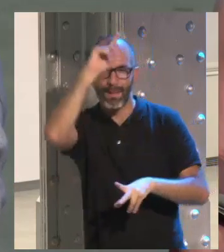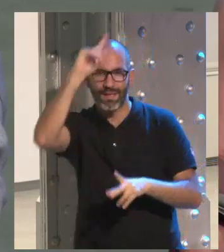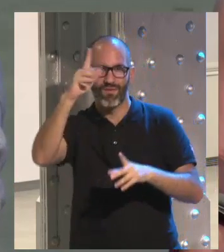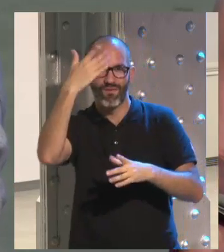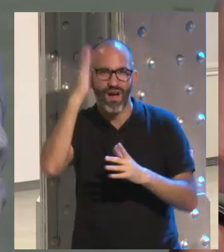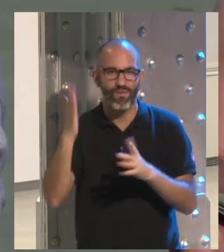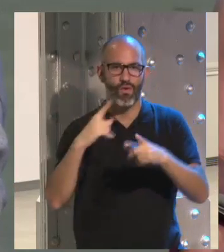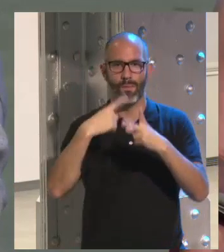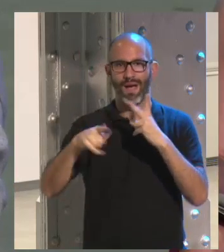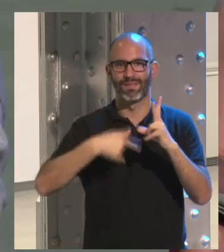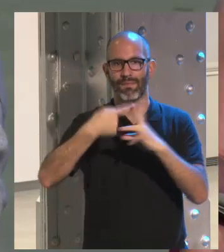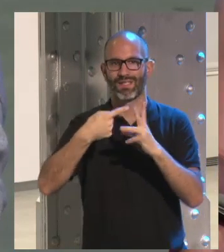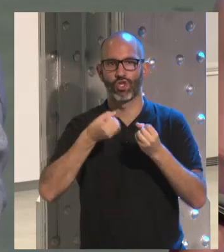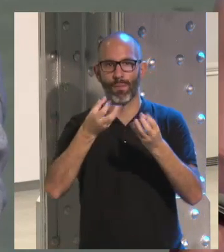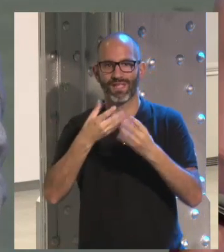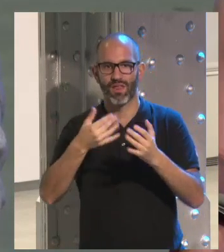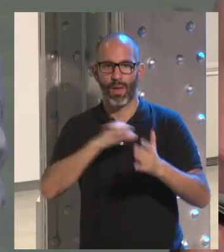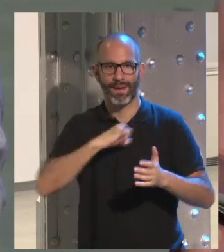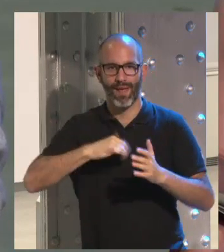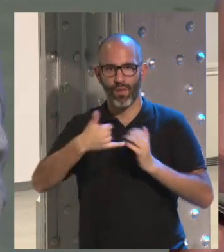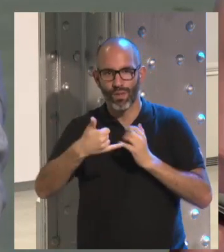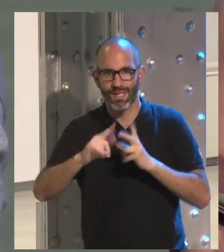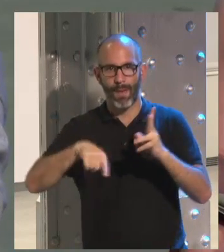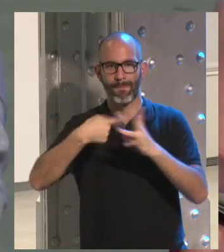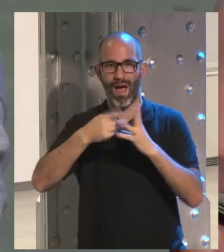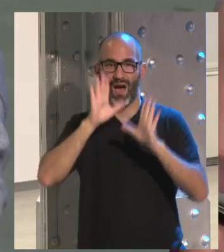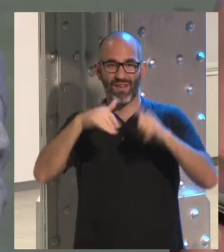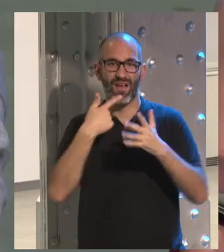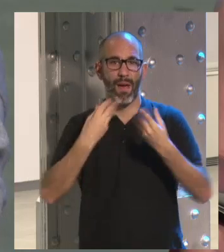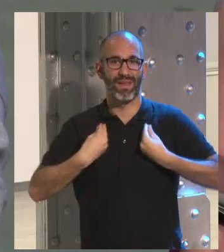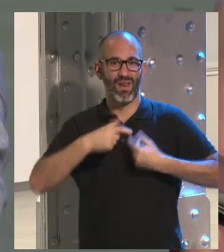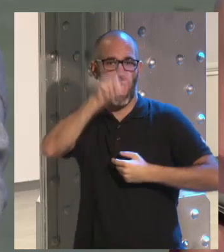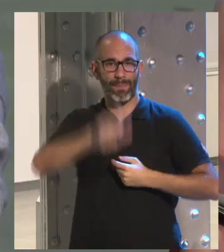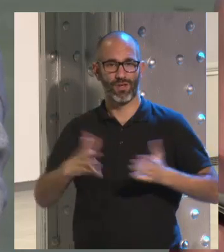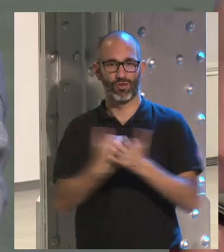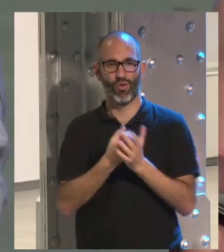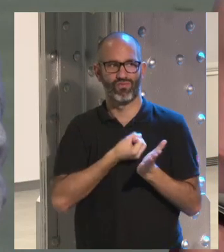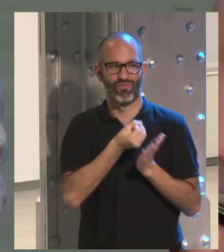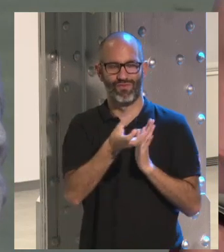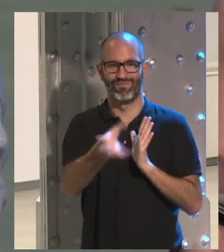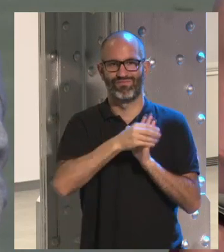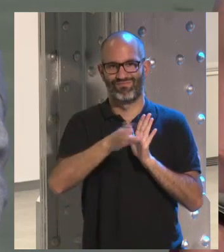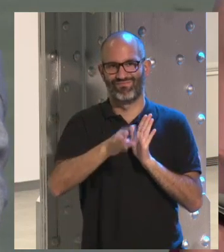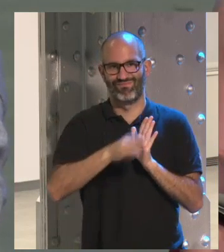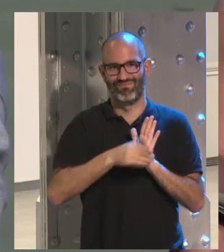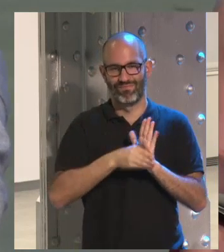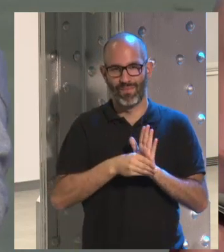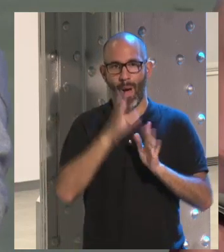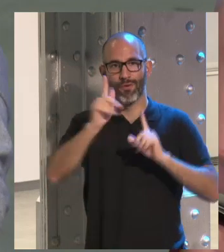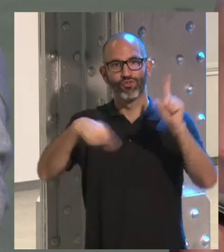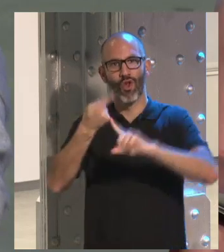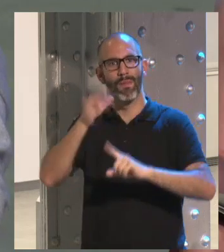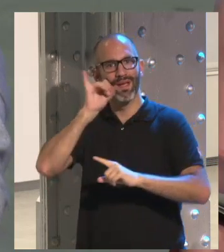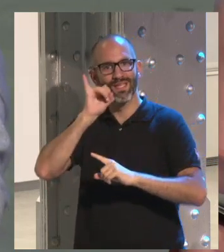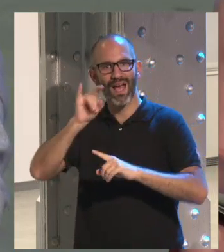Facebook, más sus conversaciones privadas en WhatsApp, más su geoposicionamiento con Instagram. Aparte que Instagram no solo accede